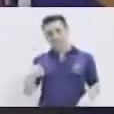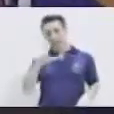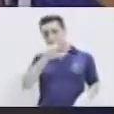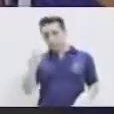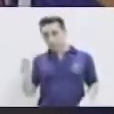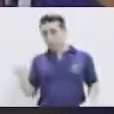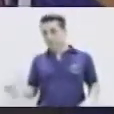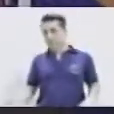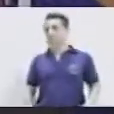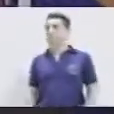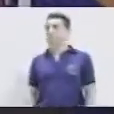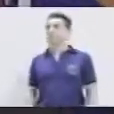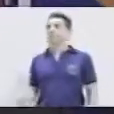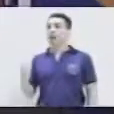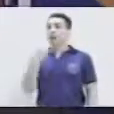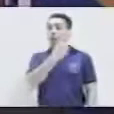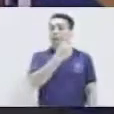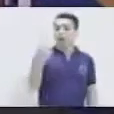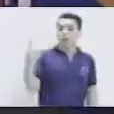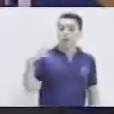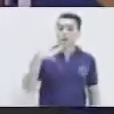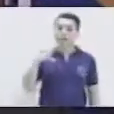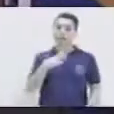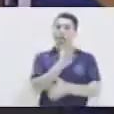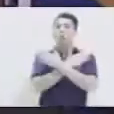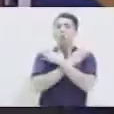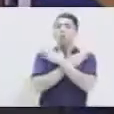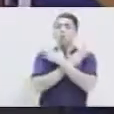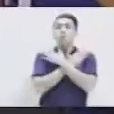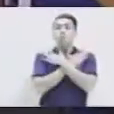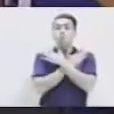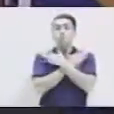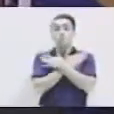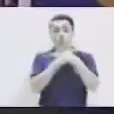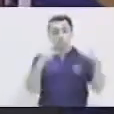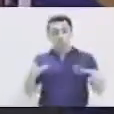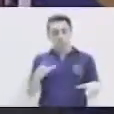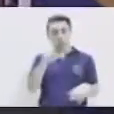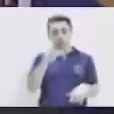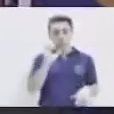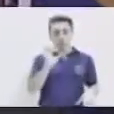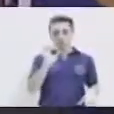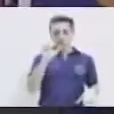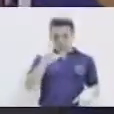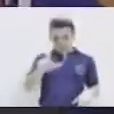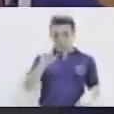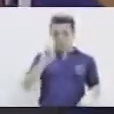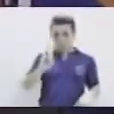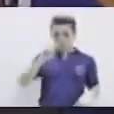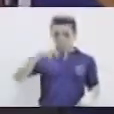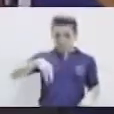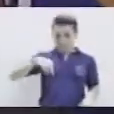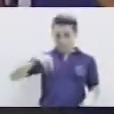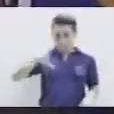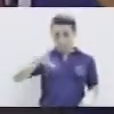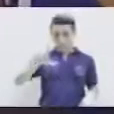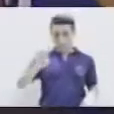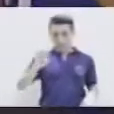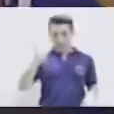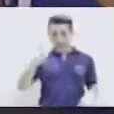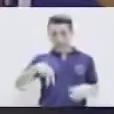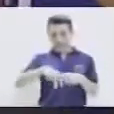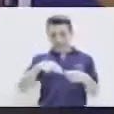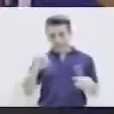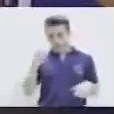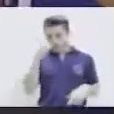uno de nosotros cumplimos años, ¿sí? Entonces, ustedes vean en qué mes, o pregúntenle al adulto que esté en